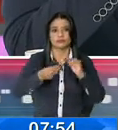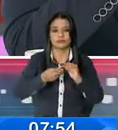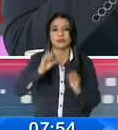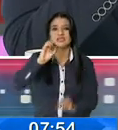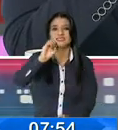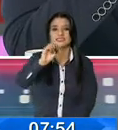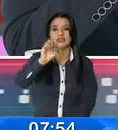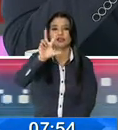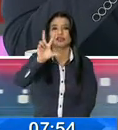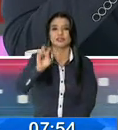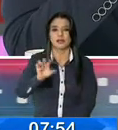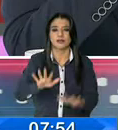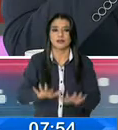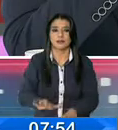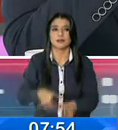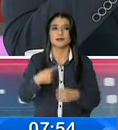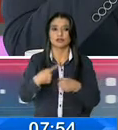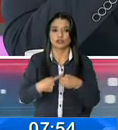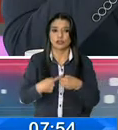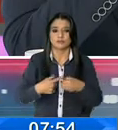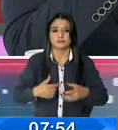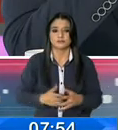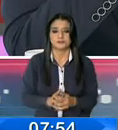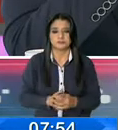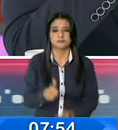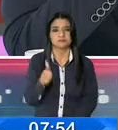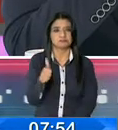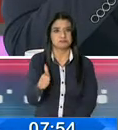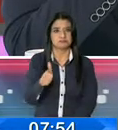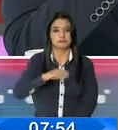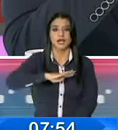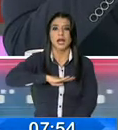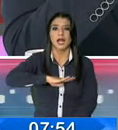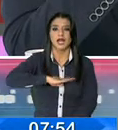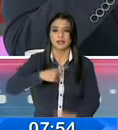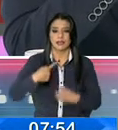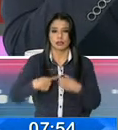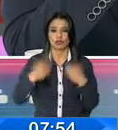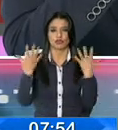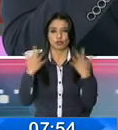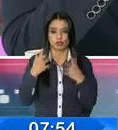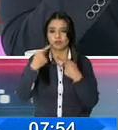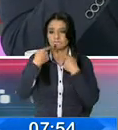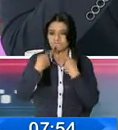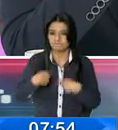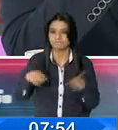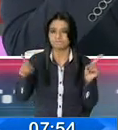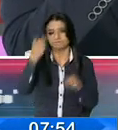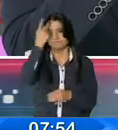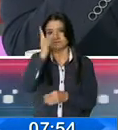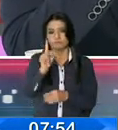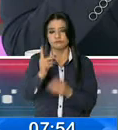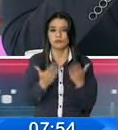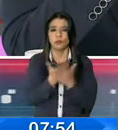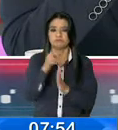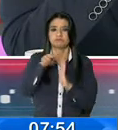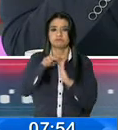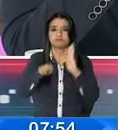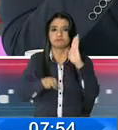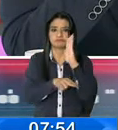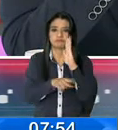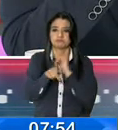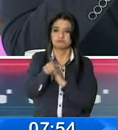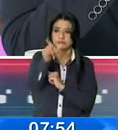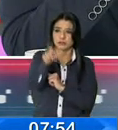Distrito Metropolitano de Quito por parte del alcalde metropolitano de Quito, en la cual se va a comenzar a sancionar